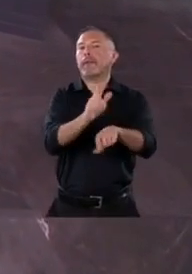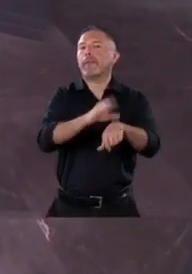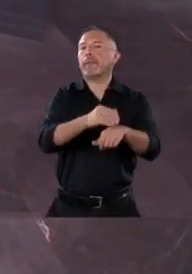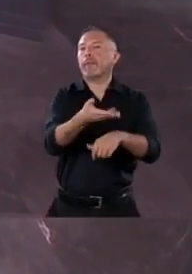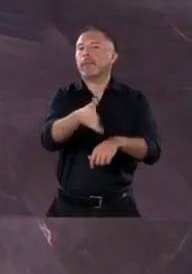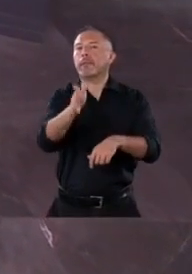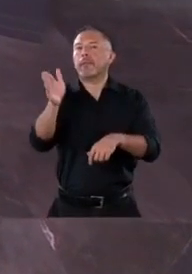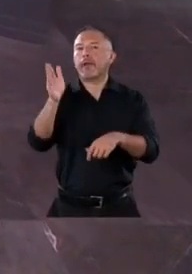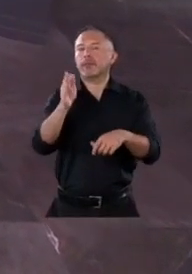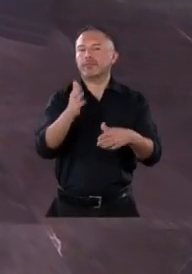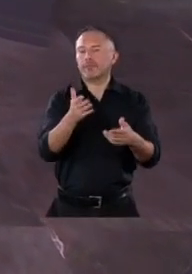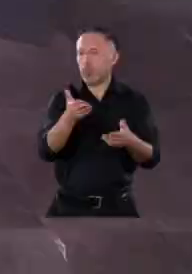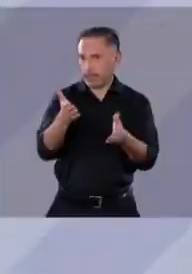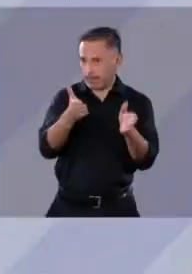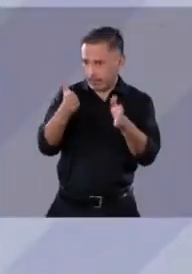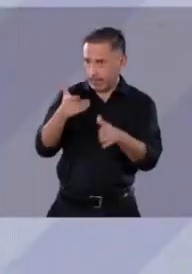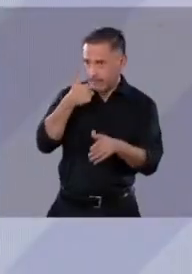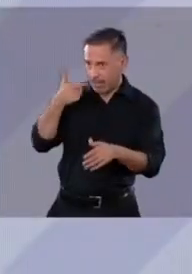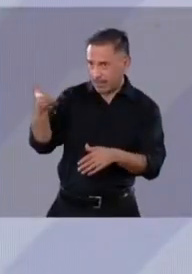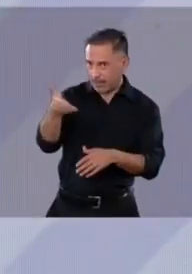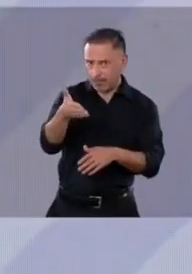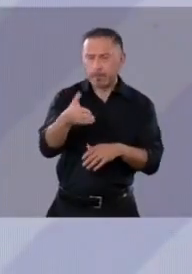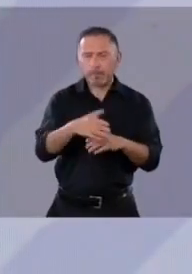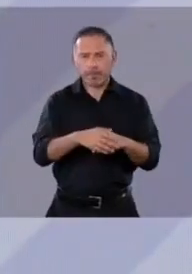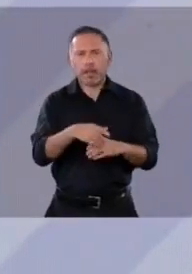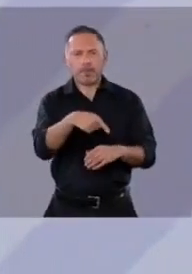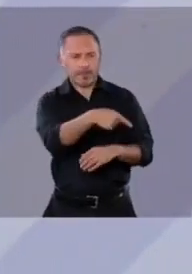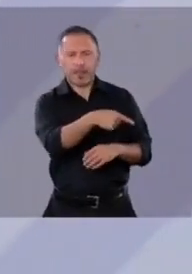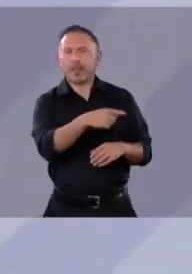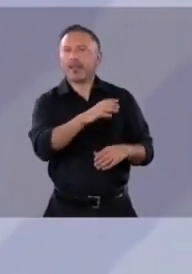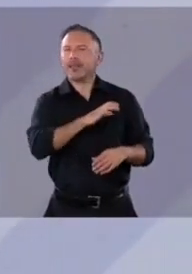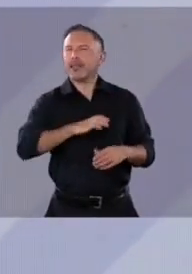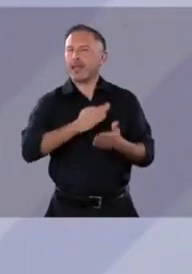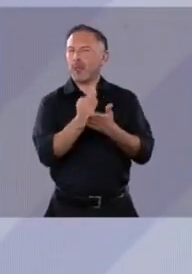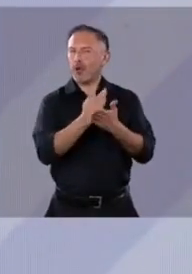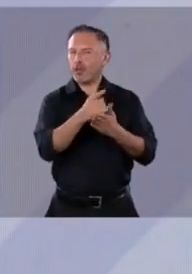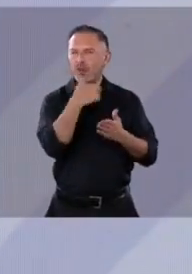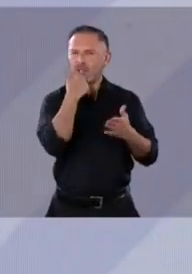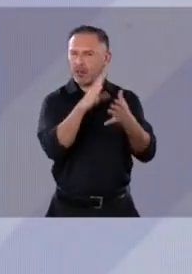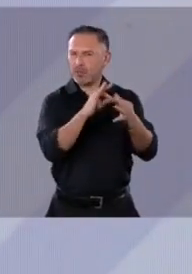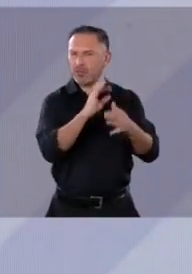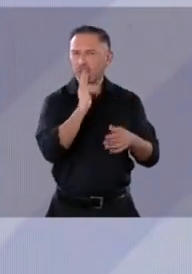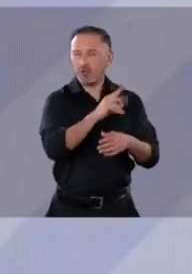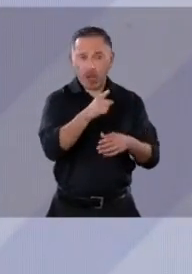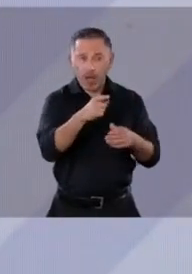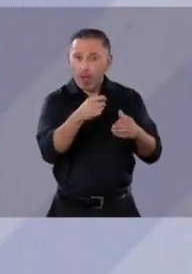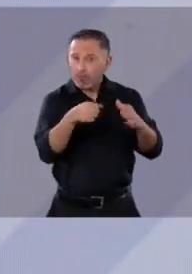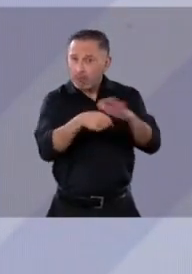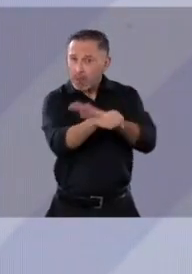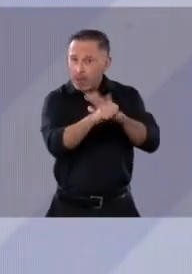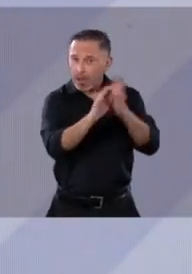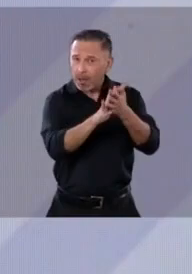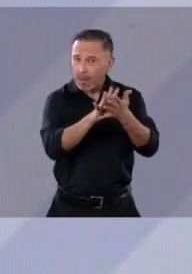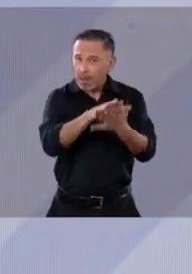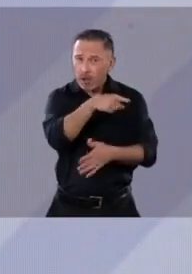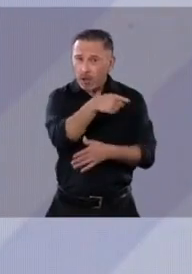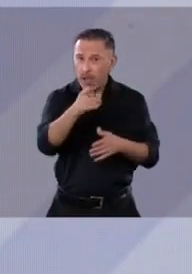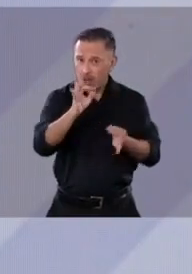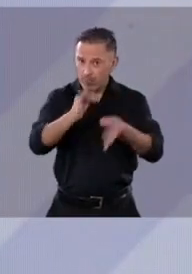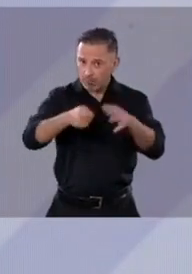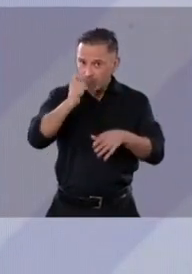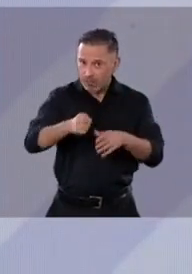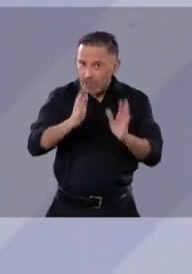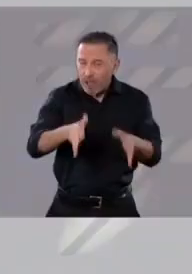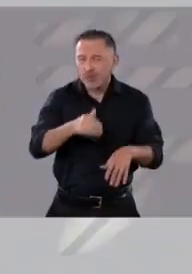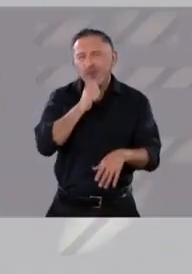adelante. Para responderle a la candidata de Morena, la mayoría de esas personas ni siquiera tienen una sentencia. La prisión sin juicio viola derechos humanos y